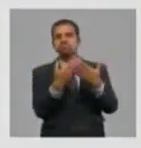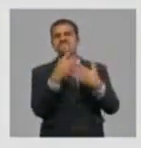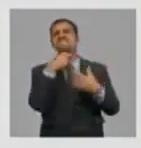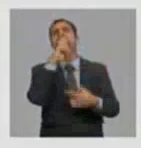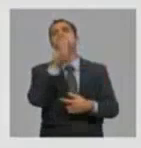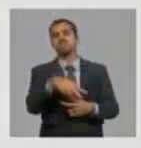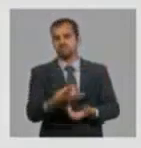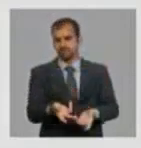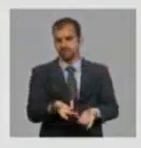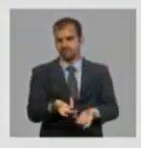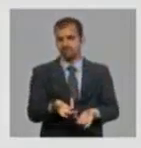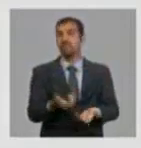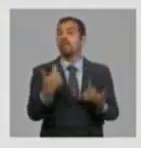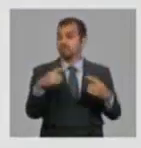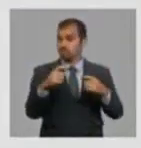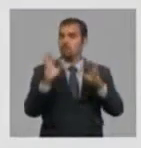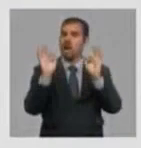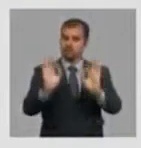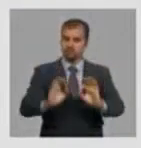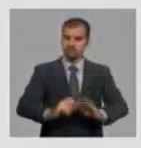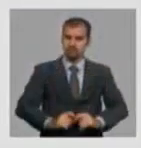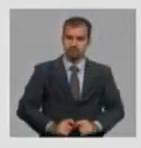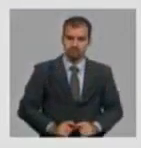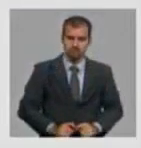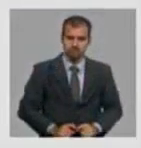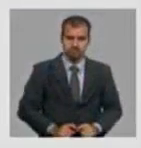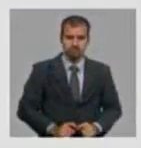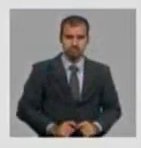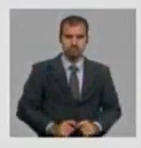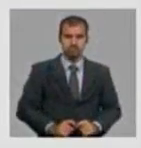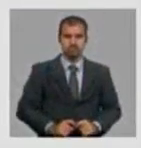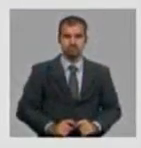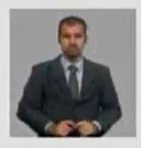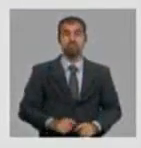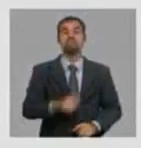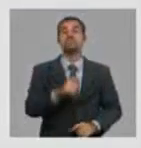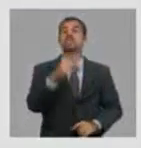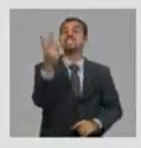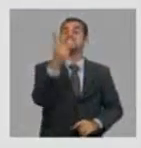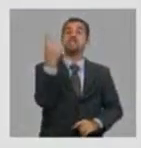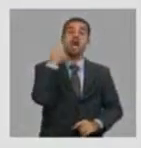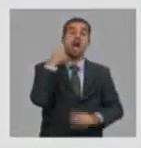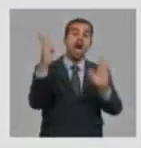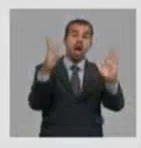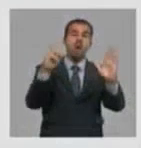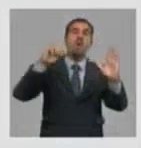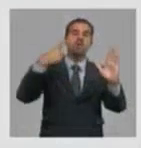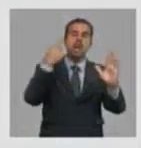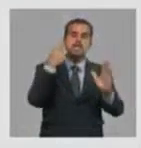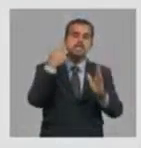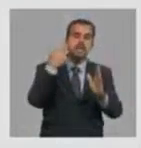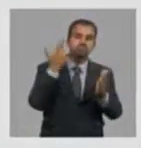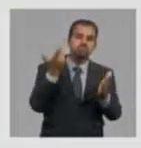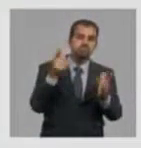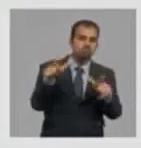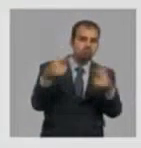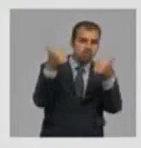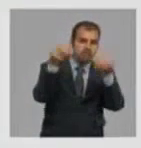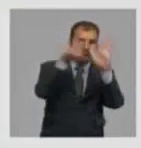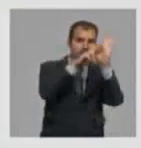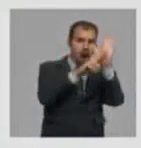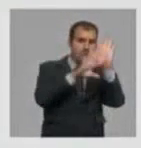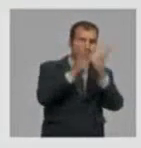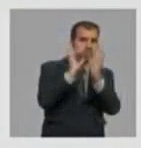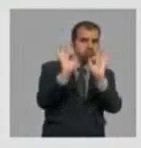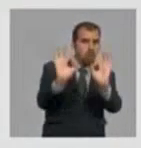tiempo y se duerme, como se dice, obviamente. No. A los tres años se debe revisar la condición. Y, además de eso, si